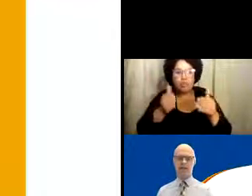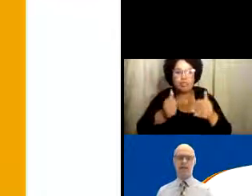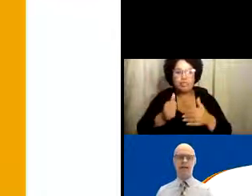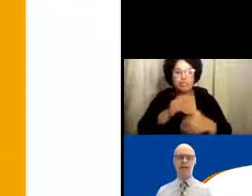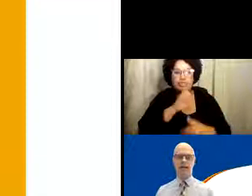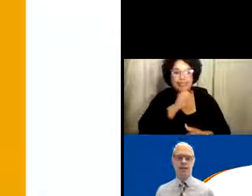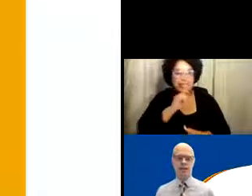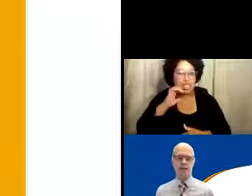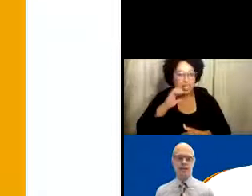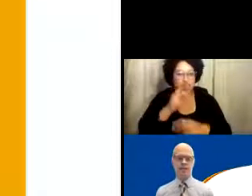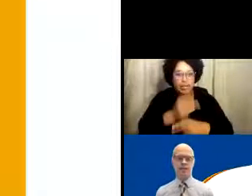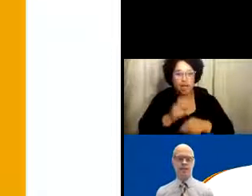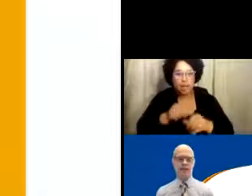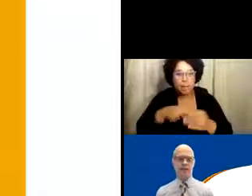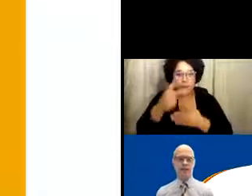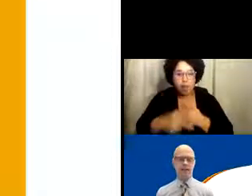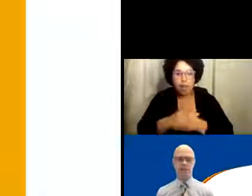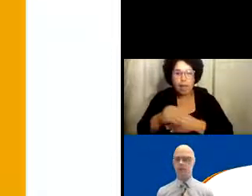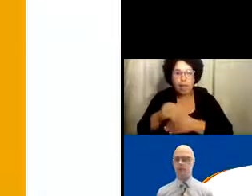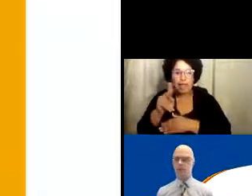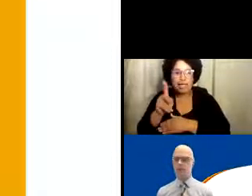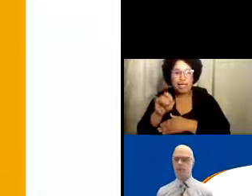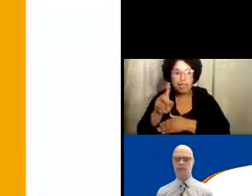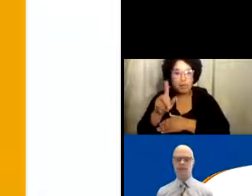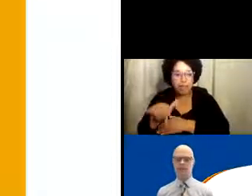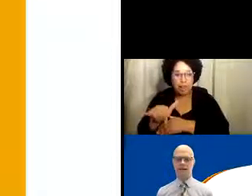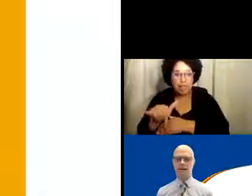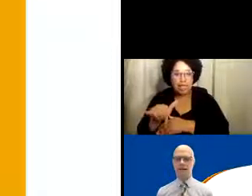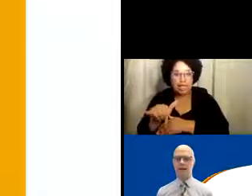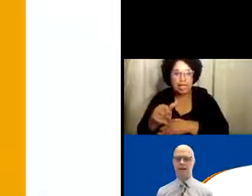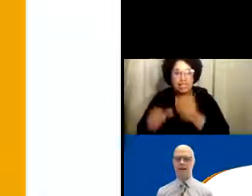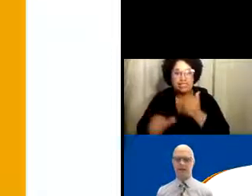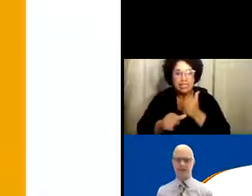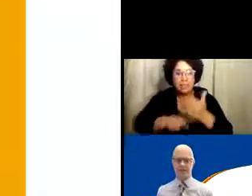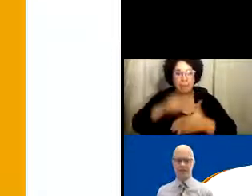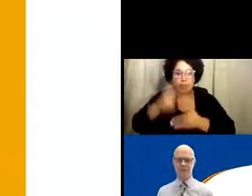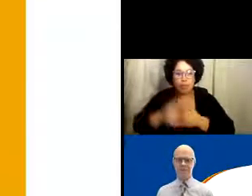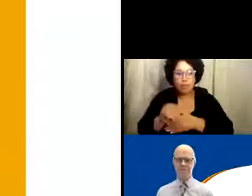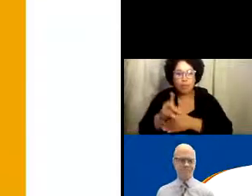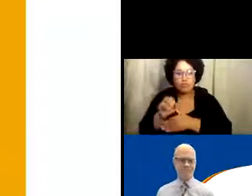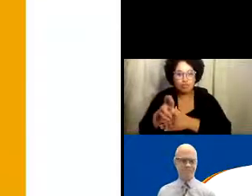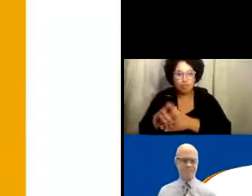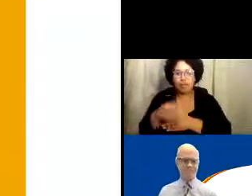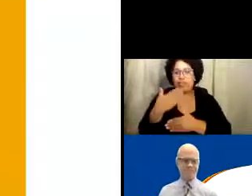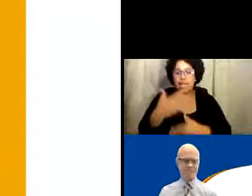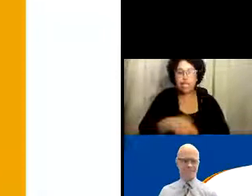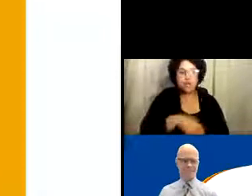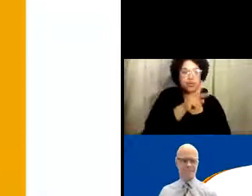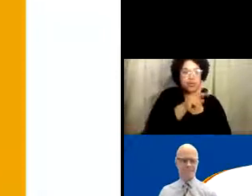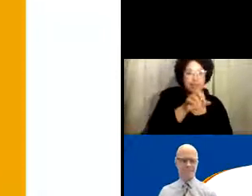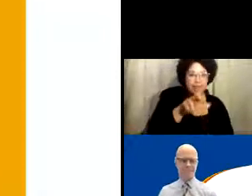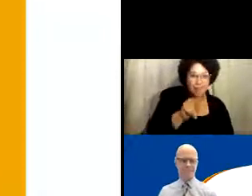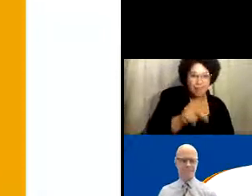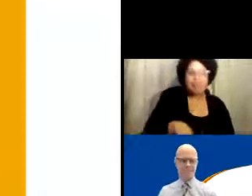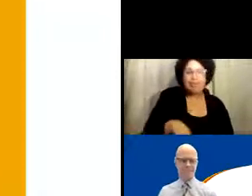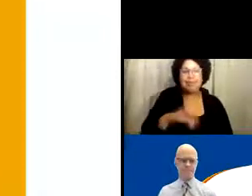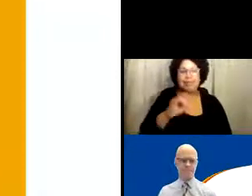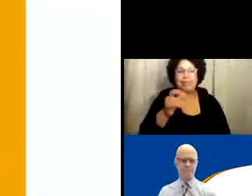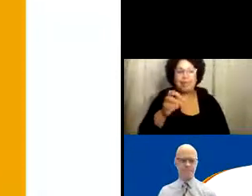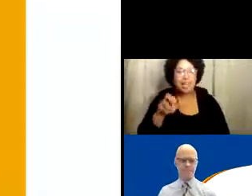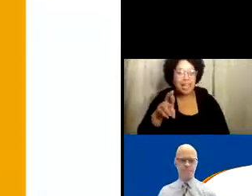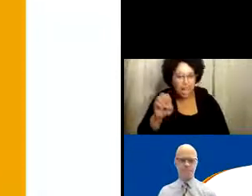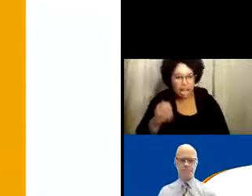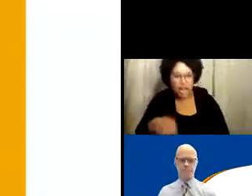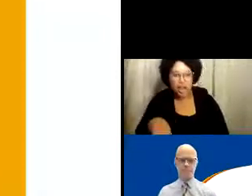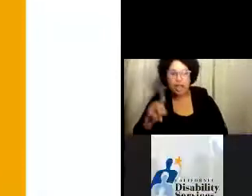de adultos, y también Kimberly Lewis, que es administradora asistente del programa. Así que Kevin, muchas gracias por estar aquí,